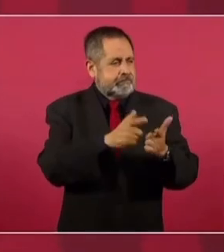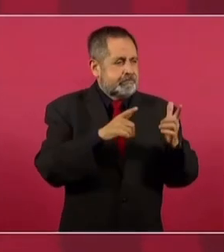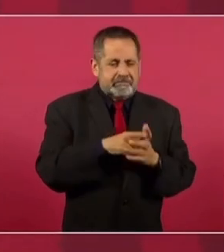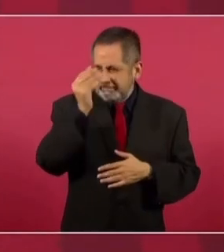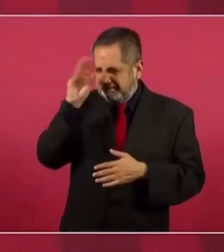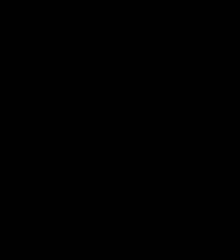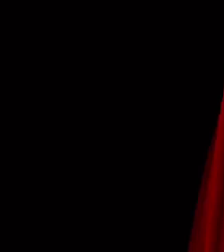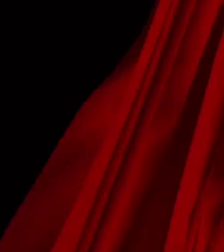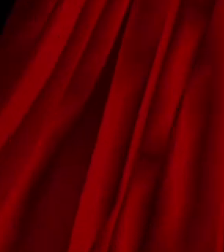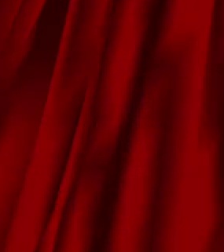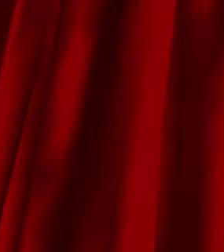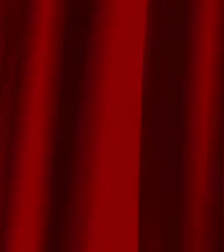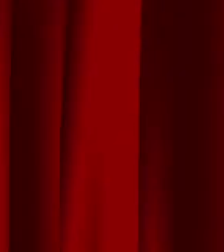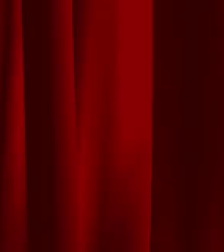calumnia cuando no mancha tizna.